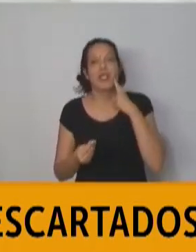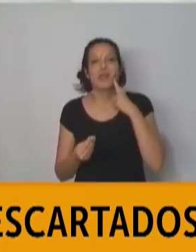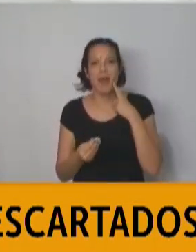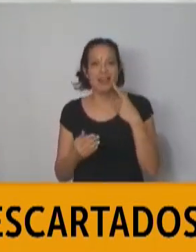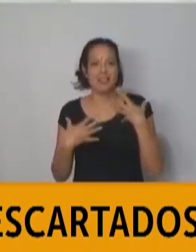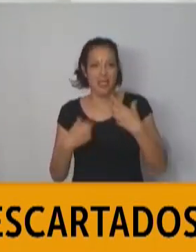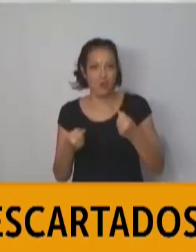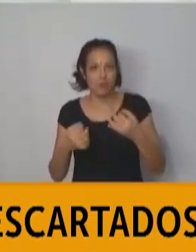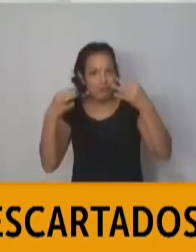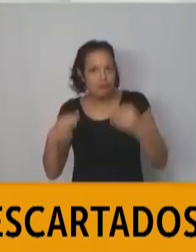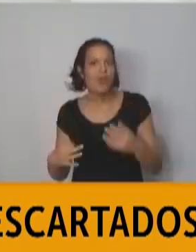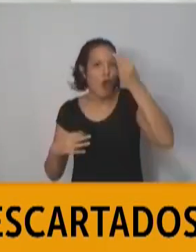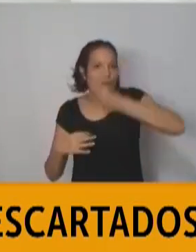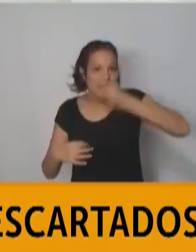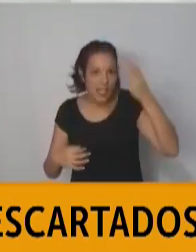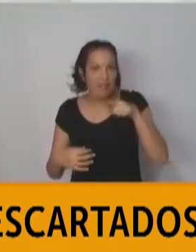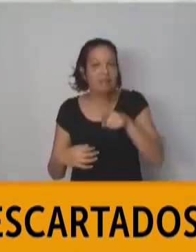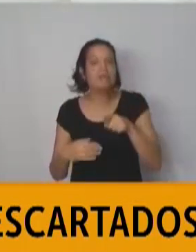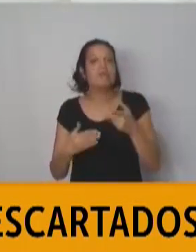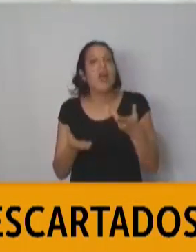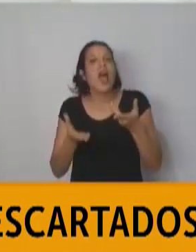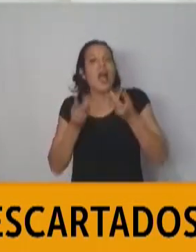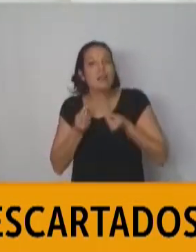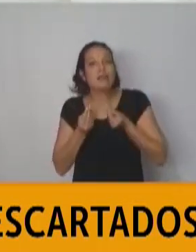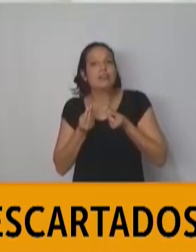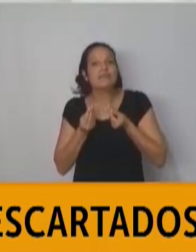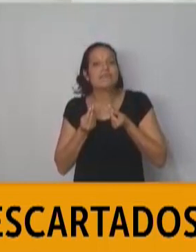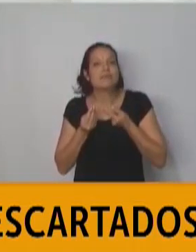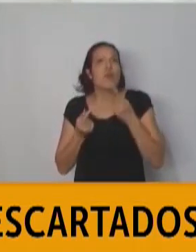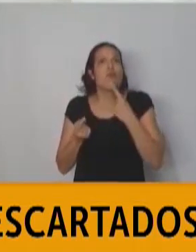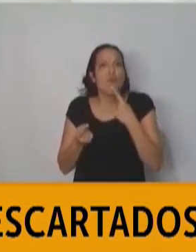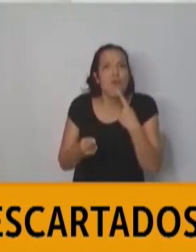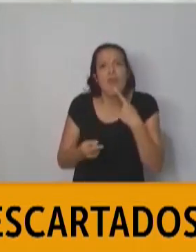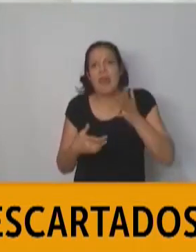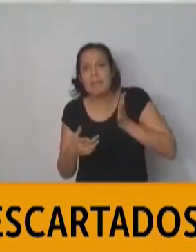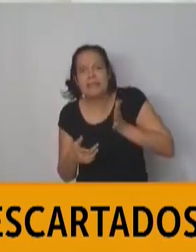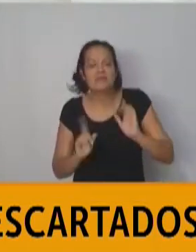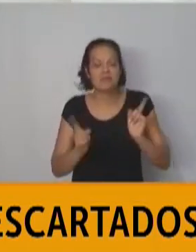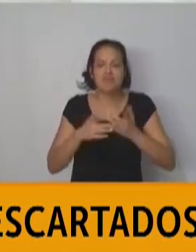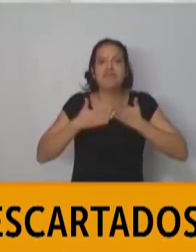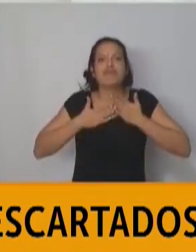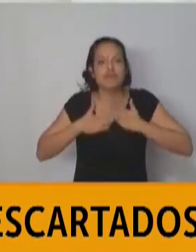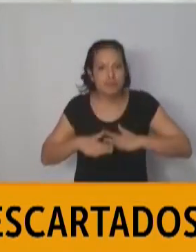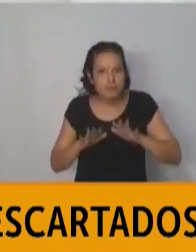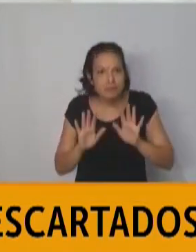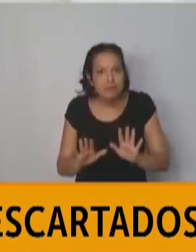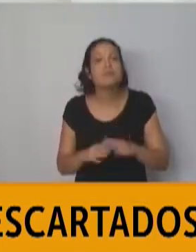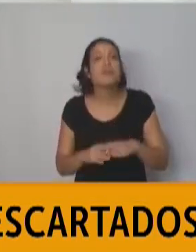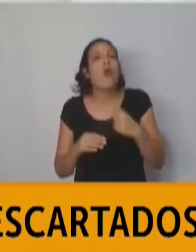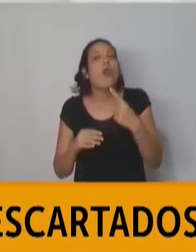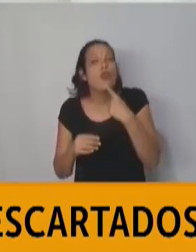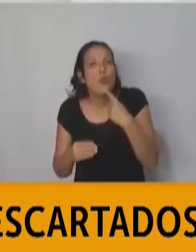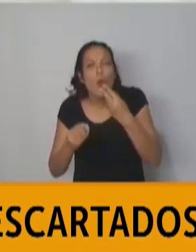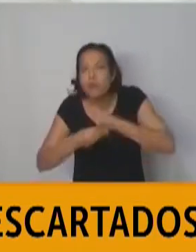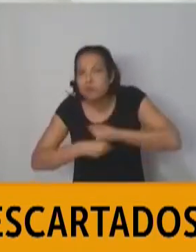salud. Que eso colabora, digamos, a llevar certezas y evitar temores infundados. Y que ante cualquier